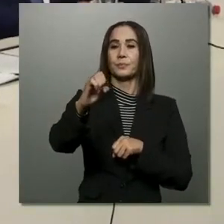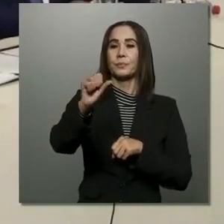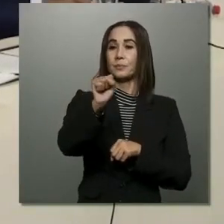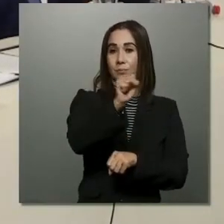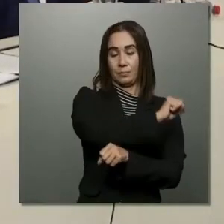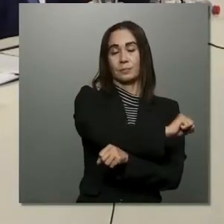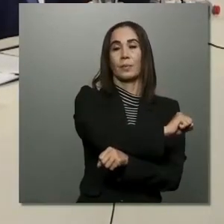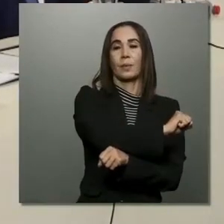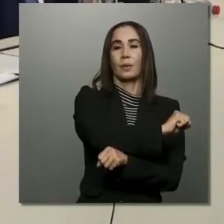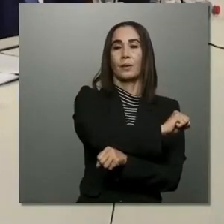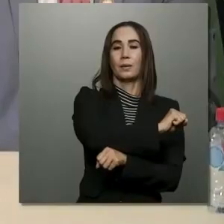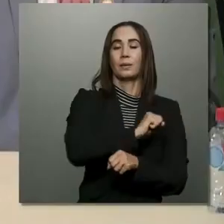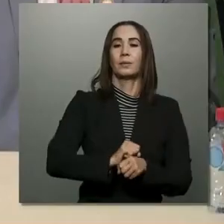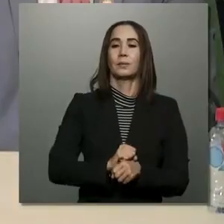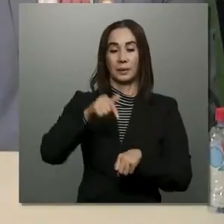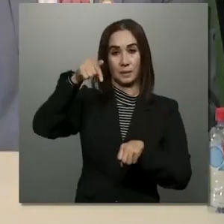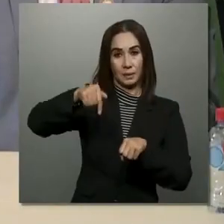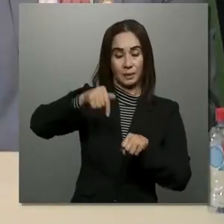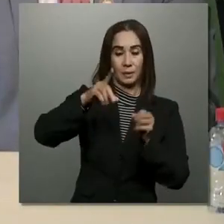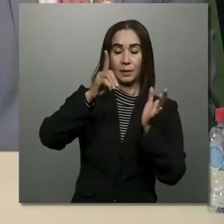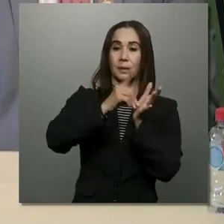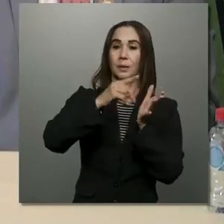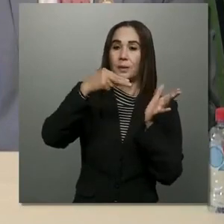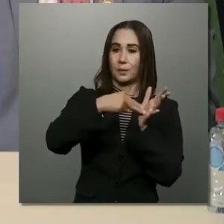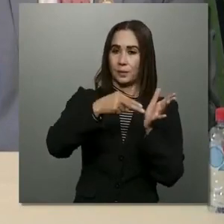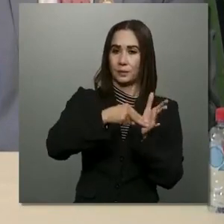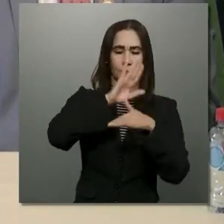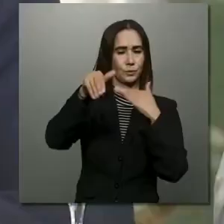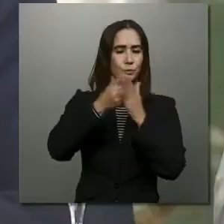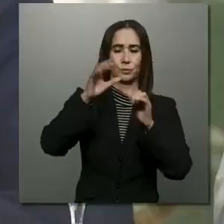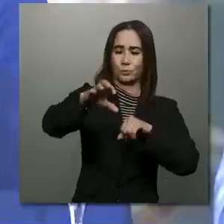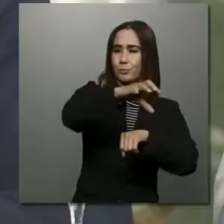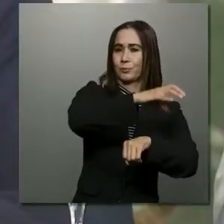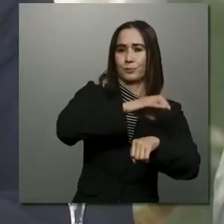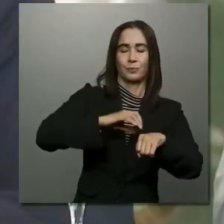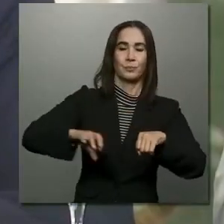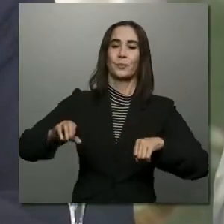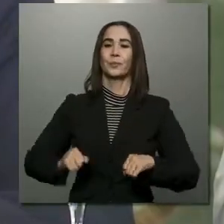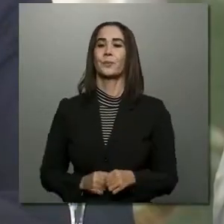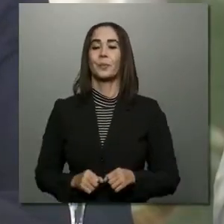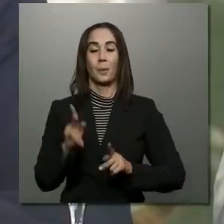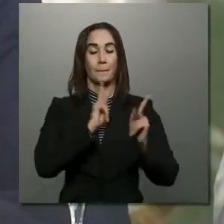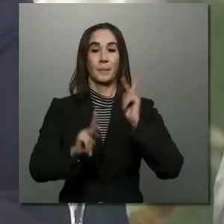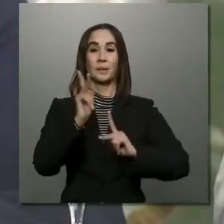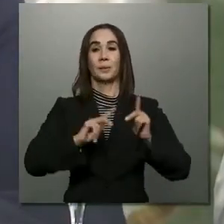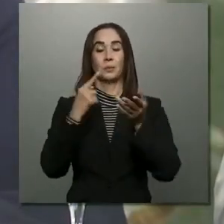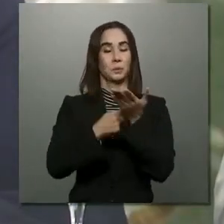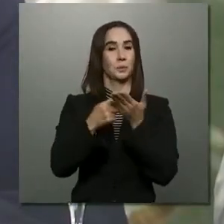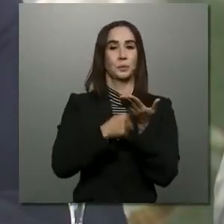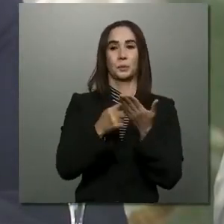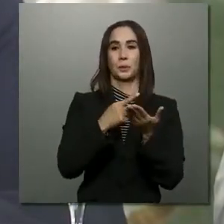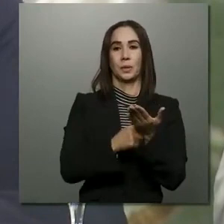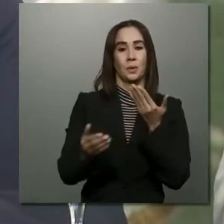Fuimos al sur. Aquí en el Distrito Nacional. En fin. Es decir, que este es un debate que no